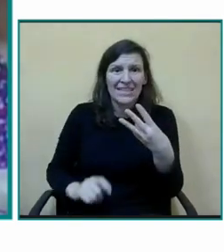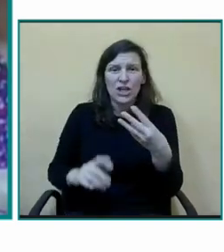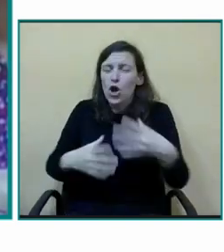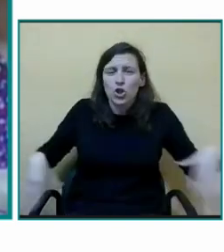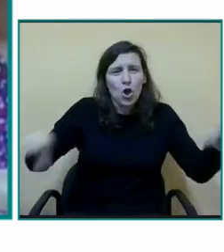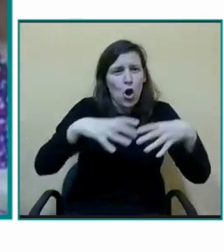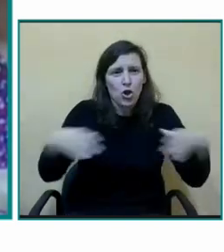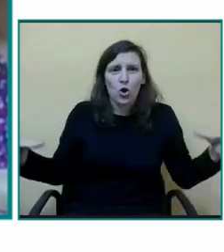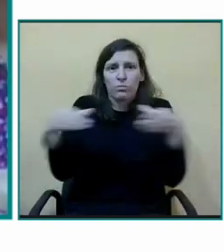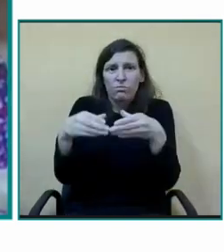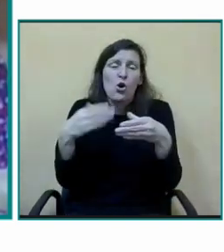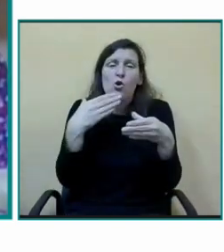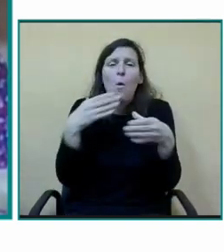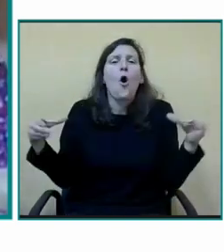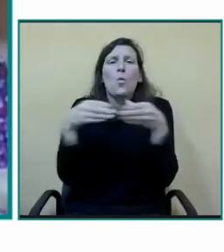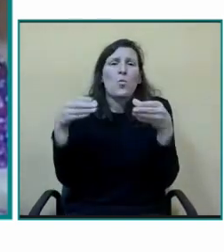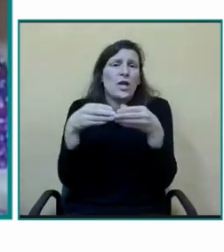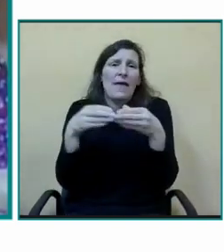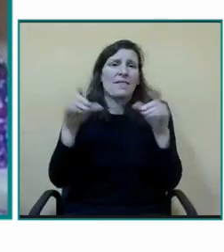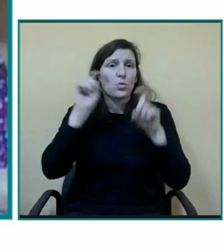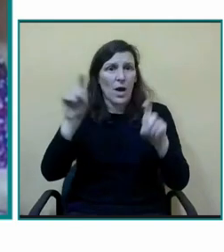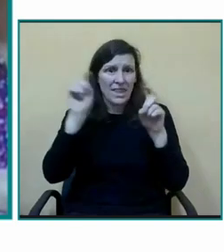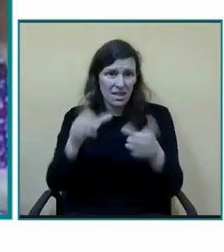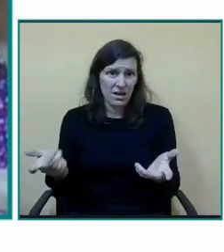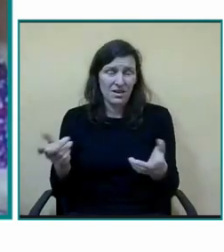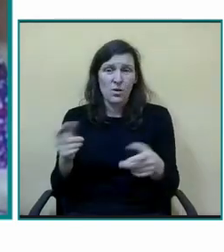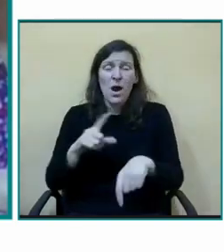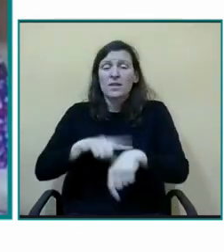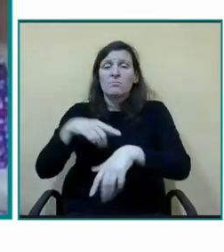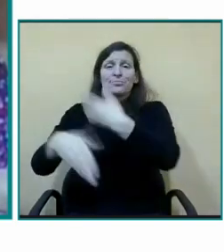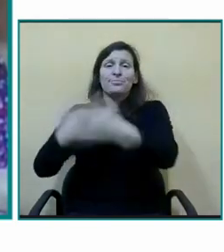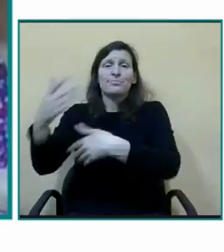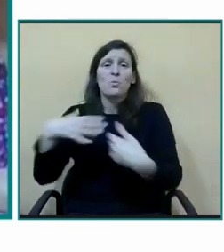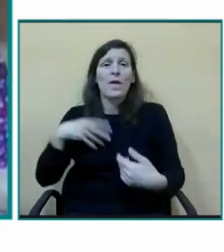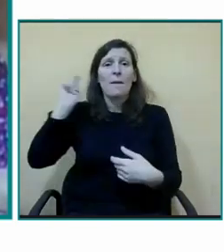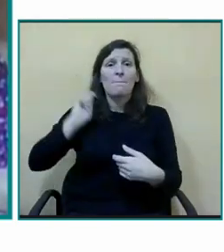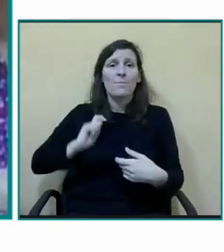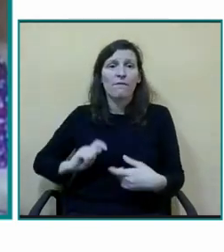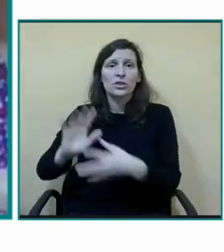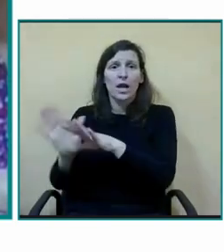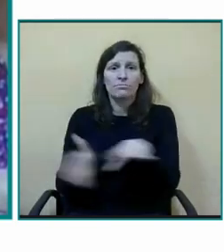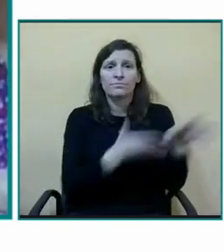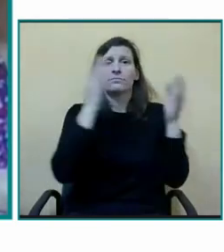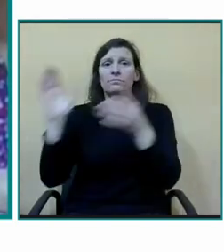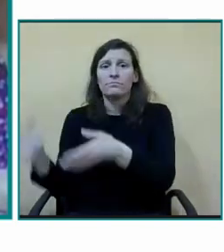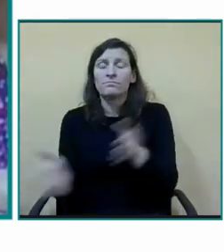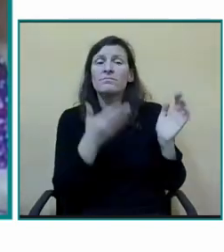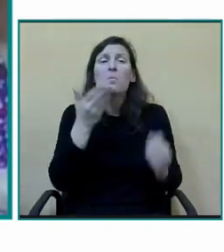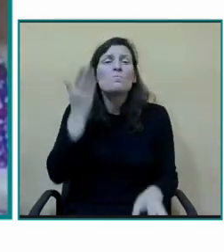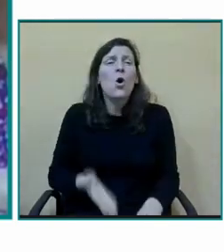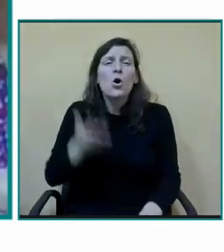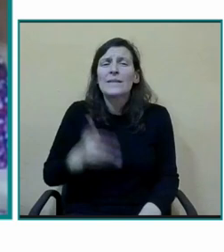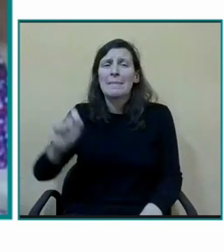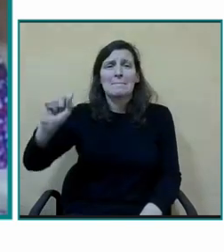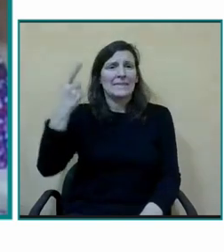vamos y venimos serán otros cuando no estén los que están ahora pero los alumnos son realmente lo